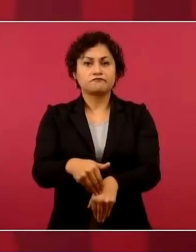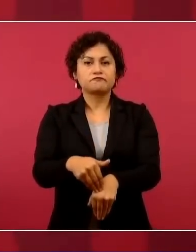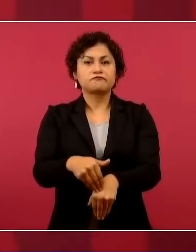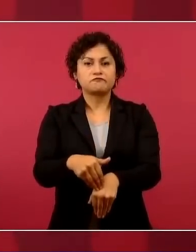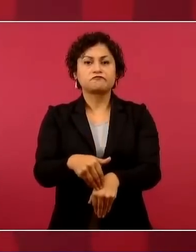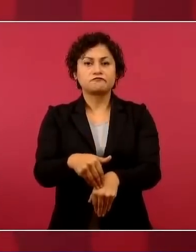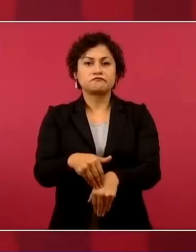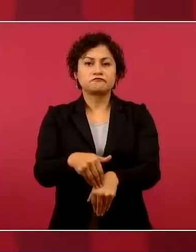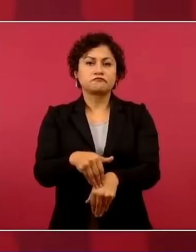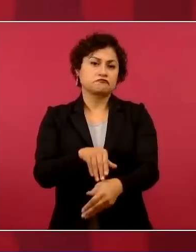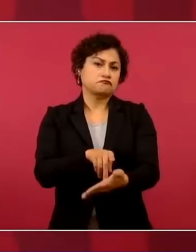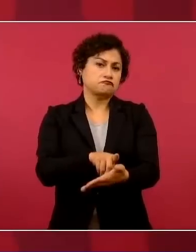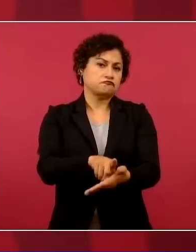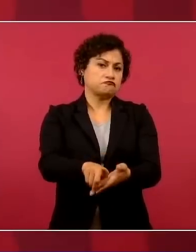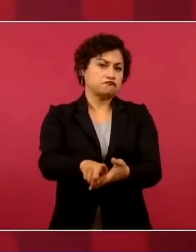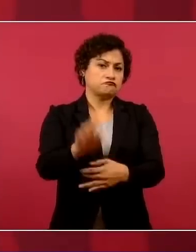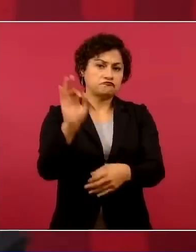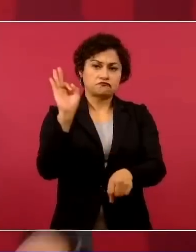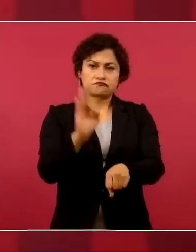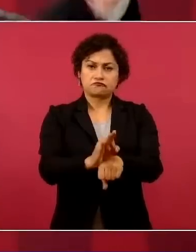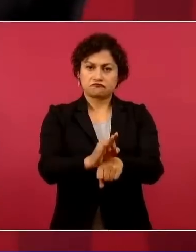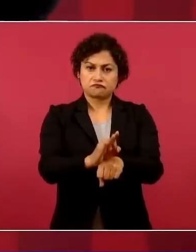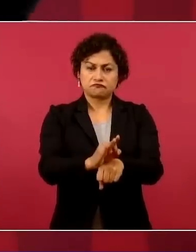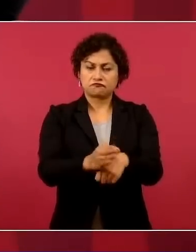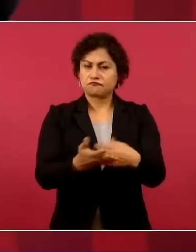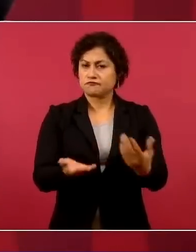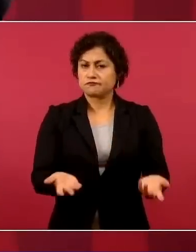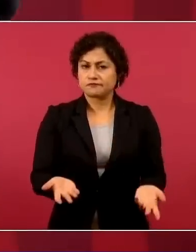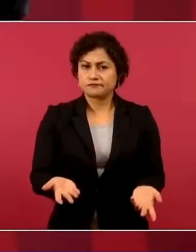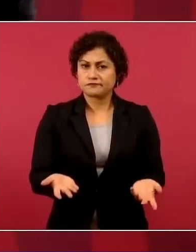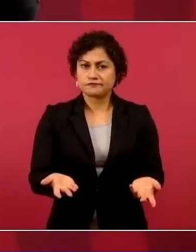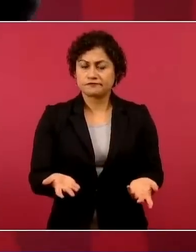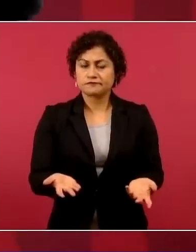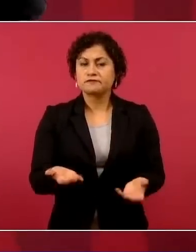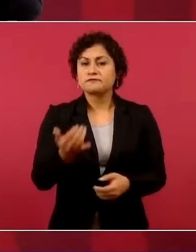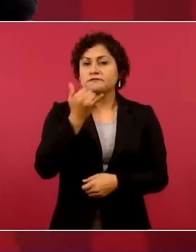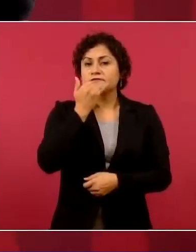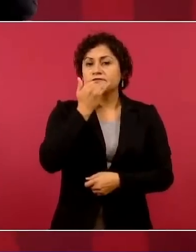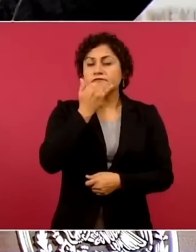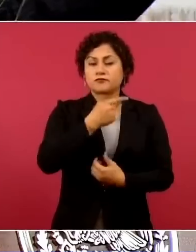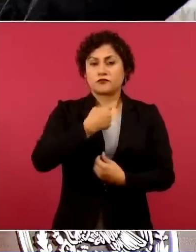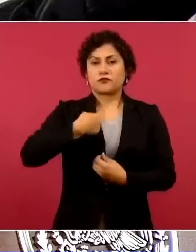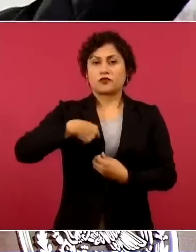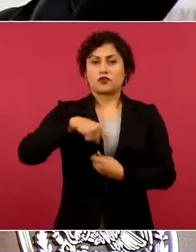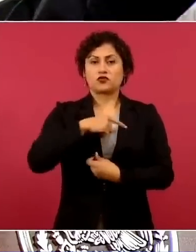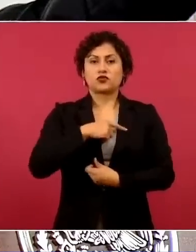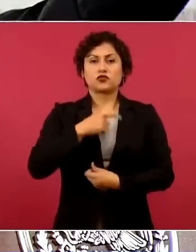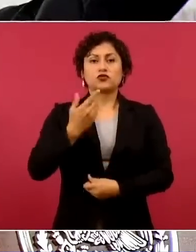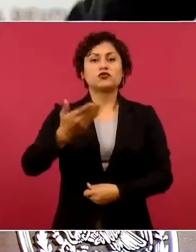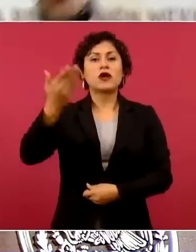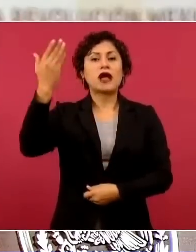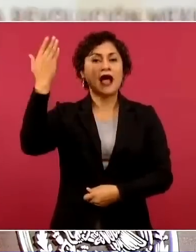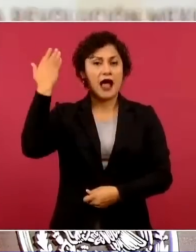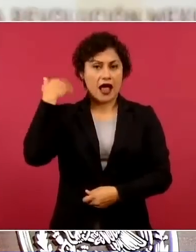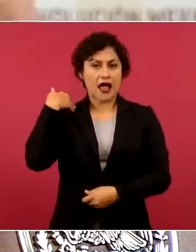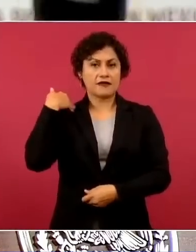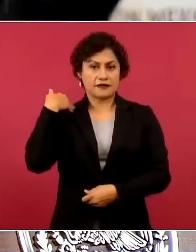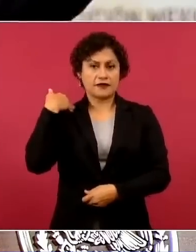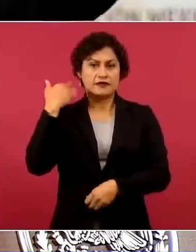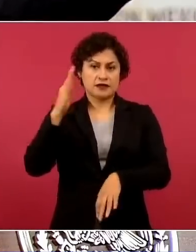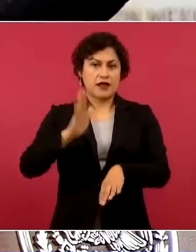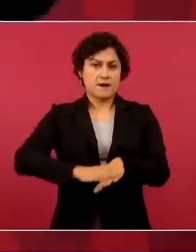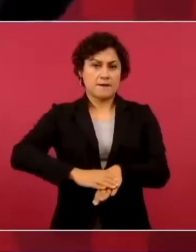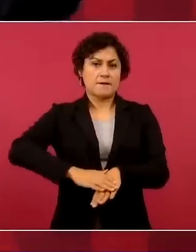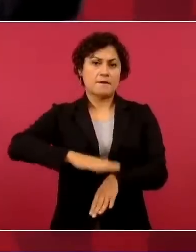Estado de Derecho. No tenemos mayoría como era antes ni